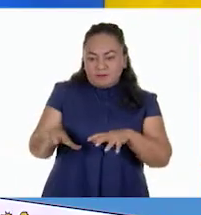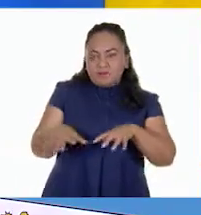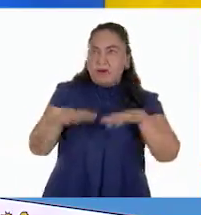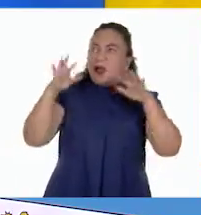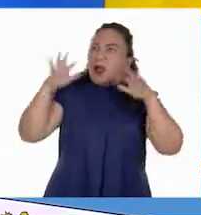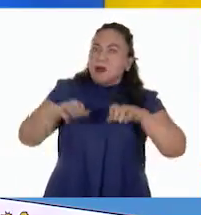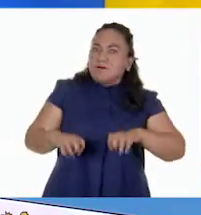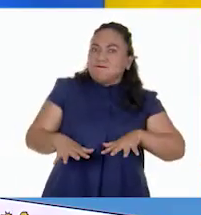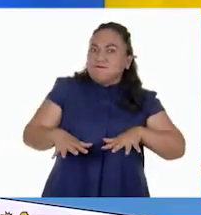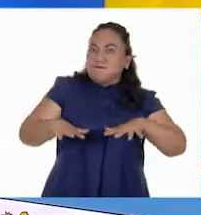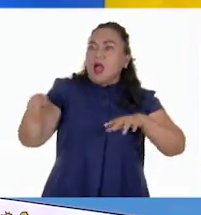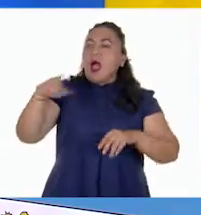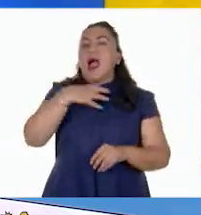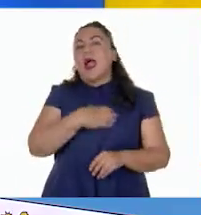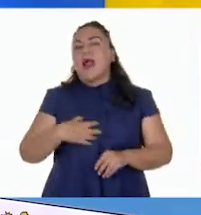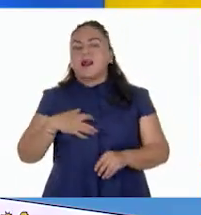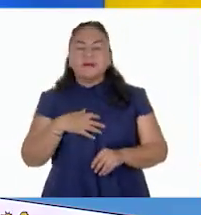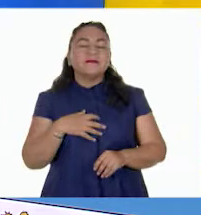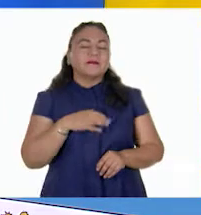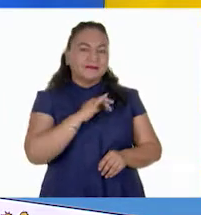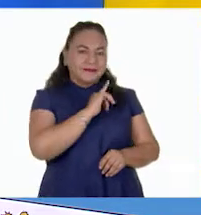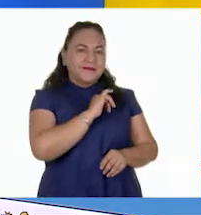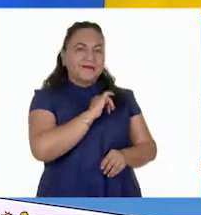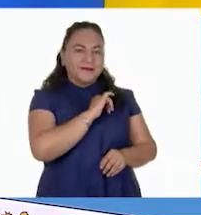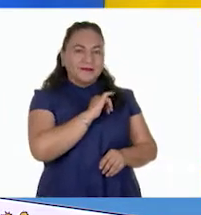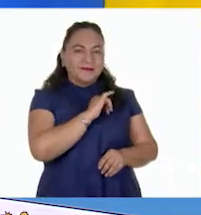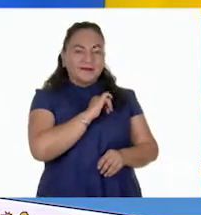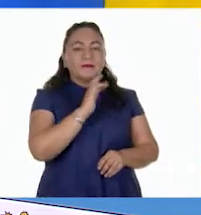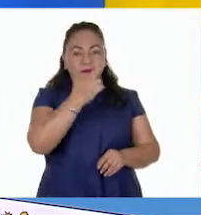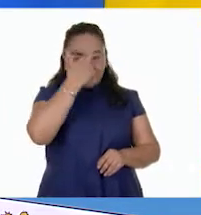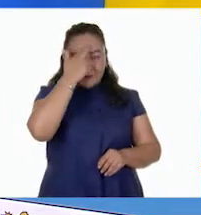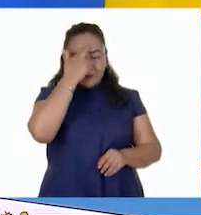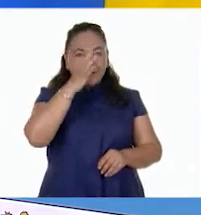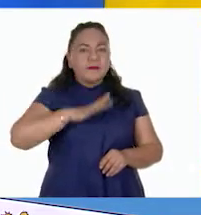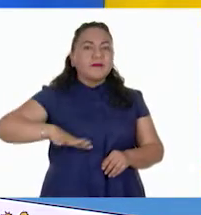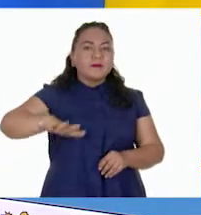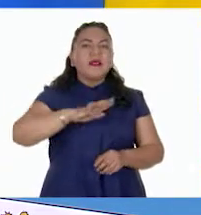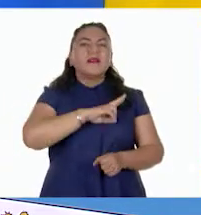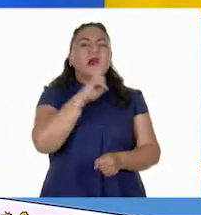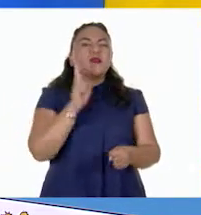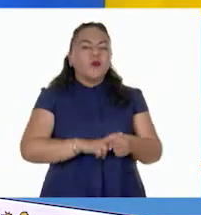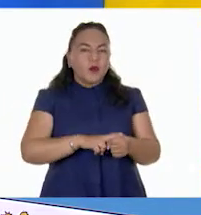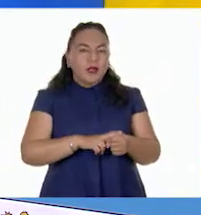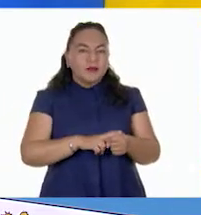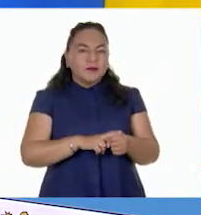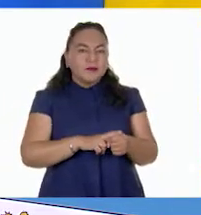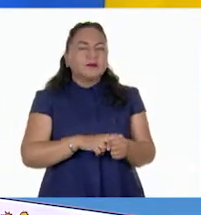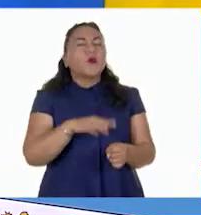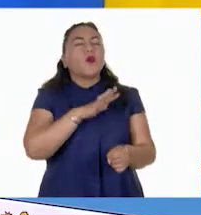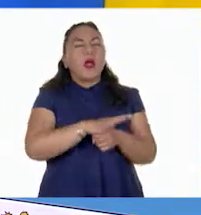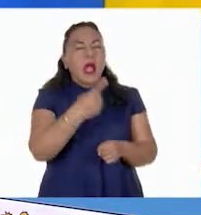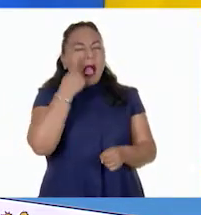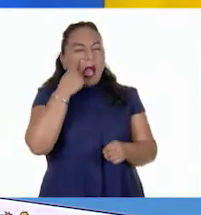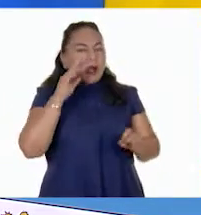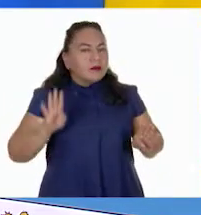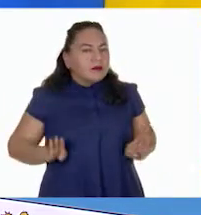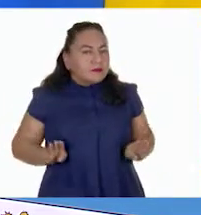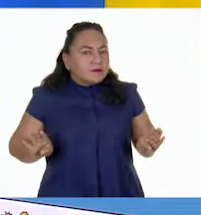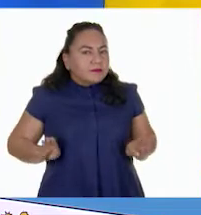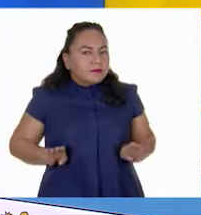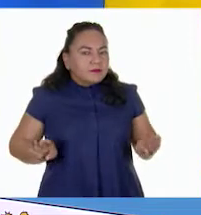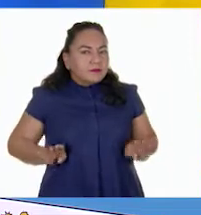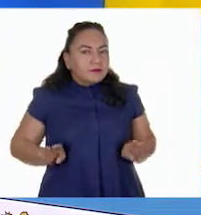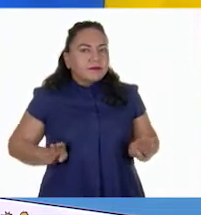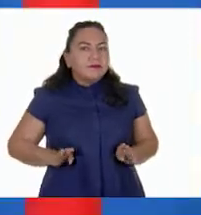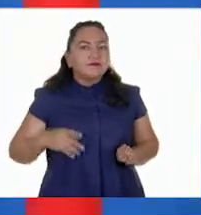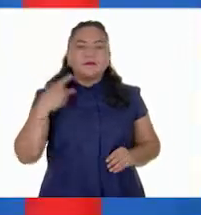Pues bien, continuemos con las regiones naturales. ¿Cuáles podrían ser las características de